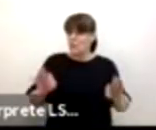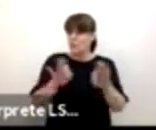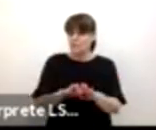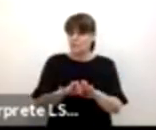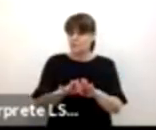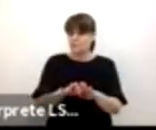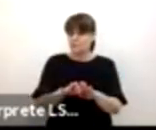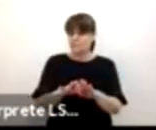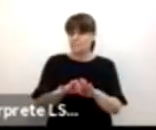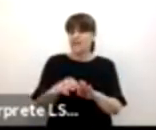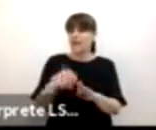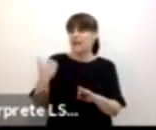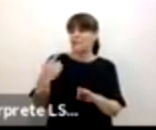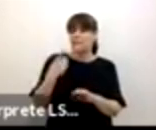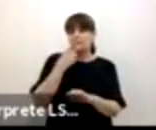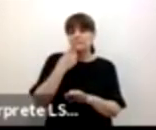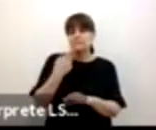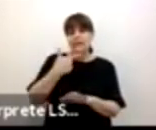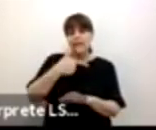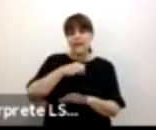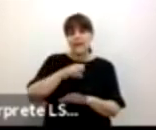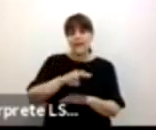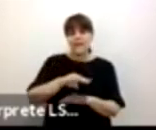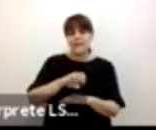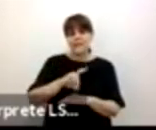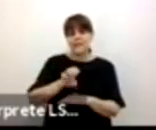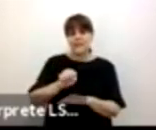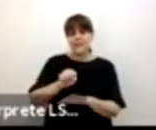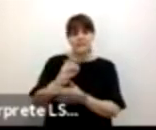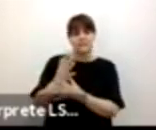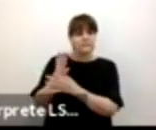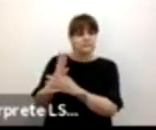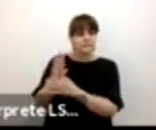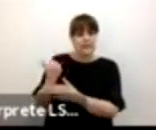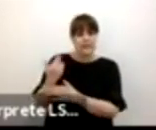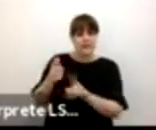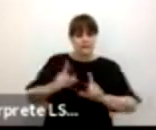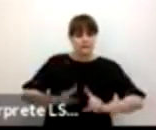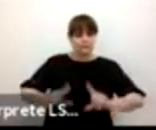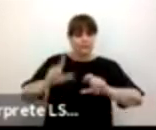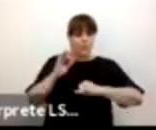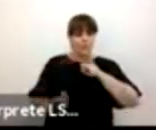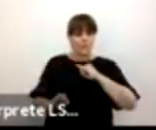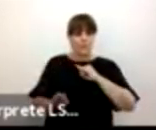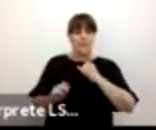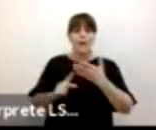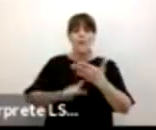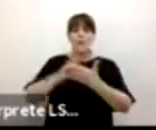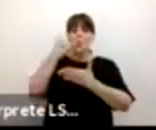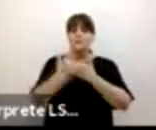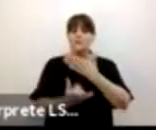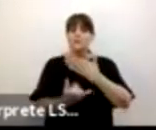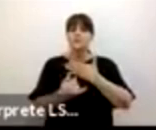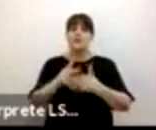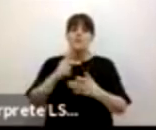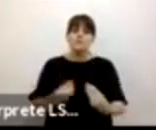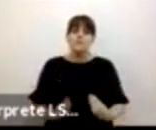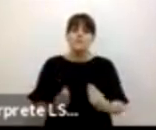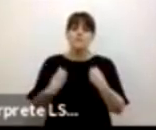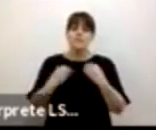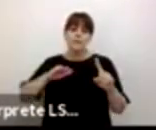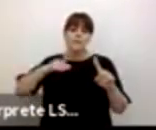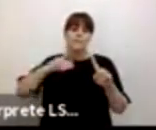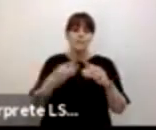me parece que lo decía Gendes en su última diapositiva cuando hablaba de proyecto de vida para nosotras en